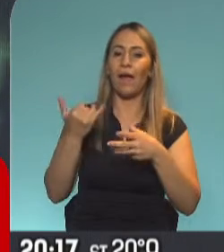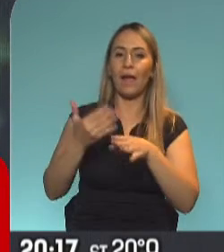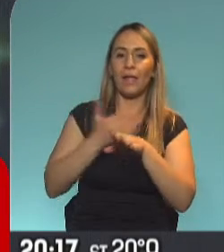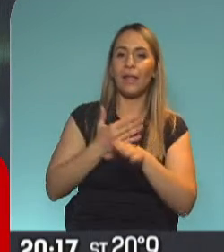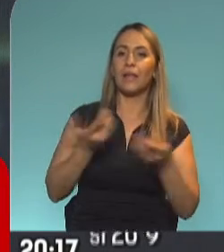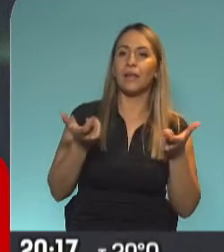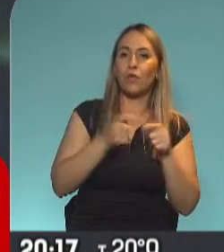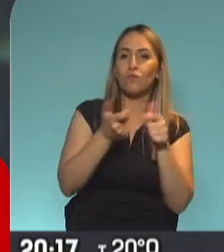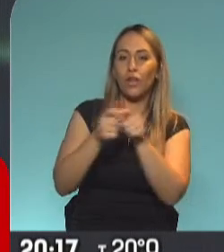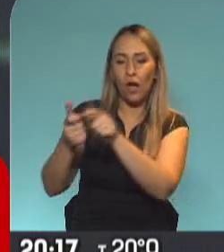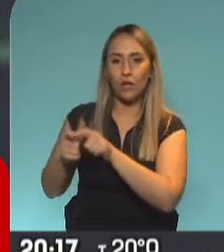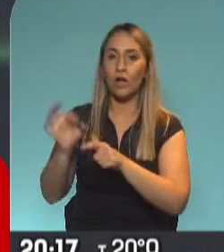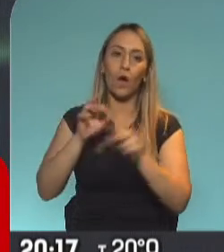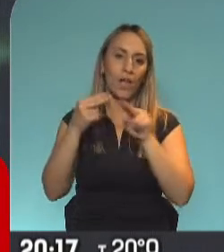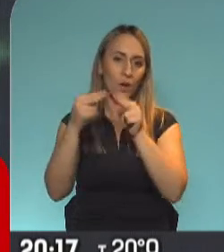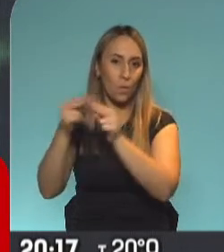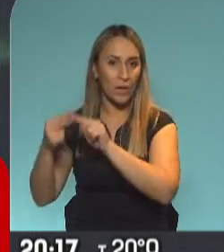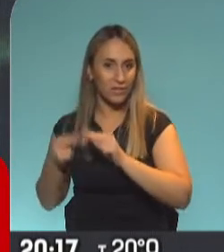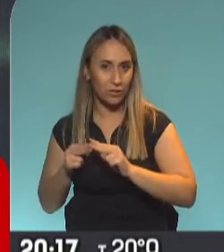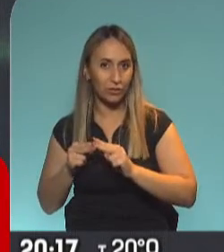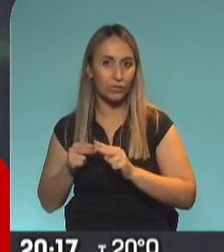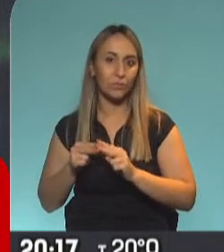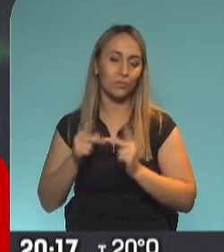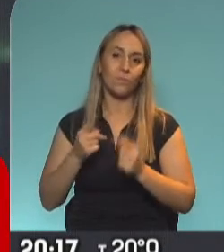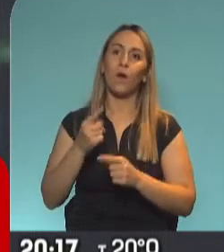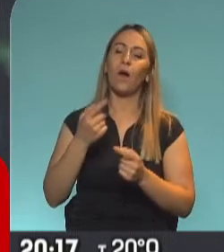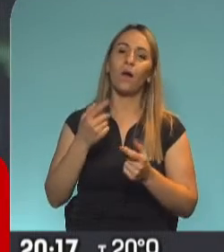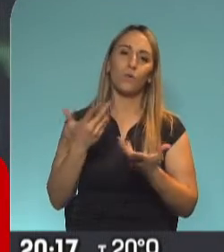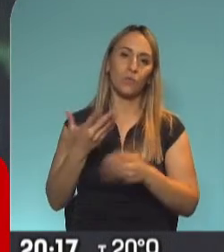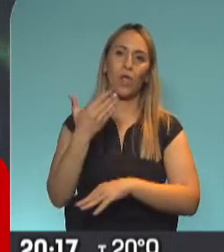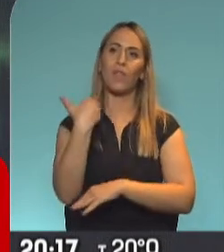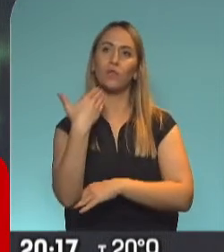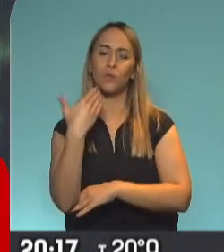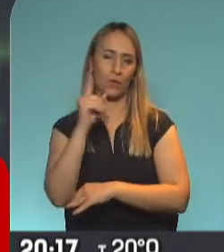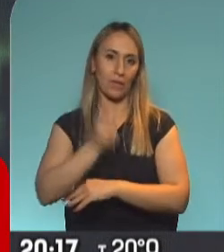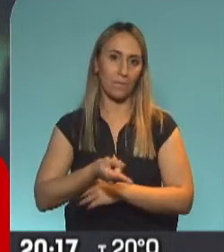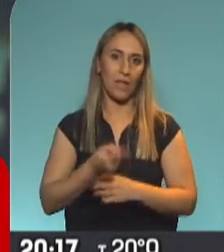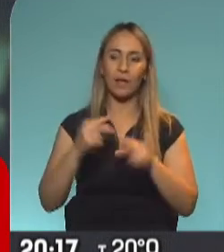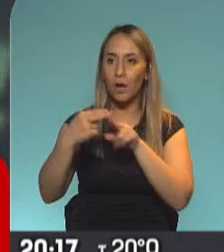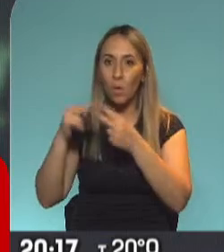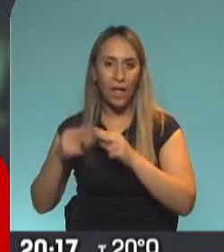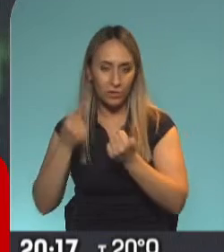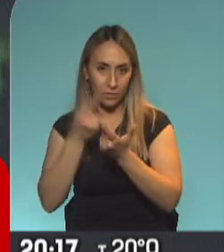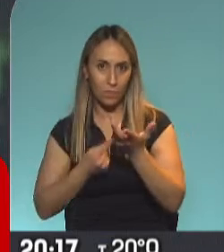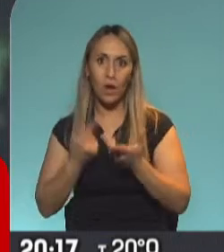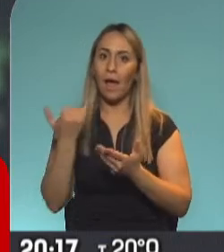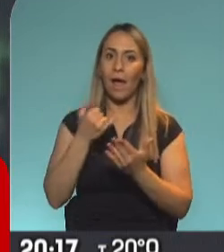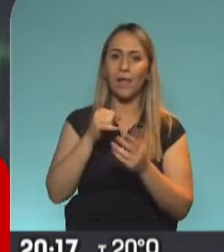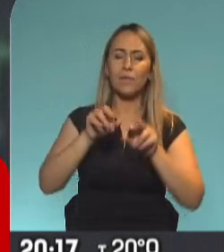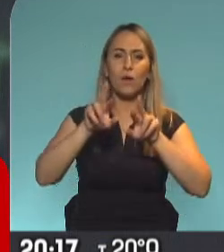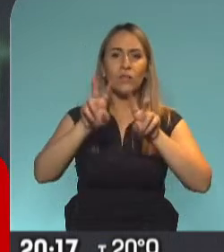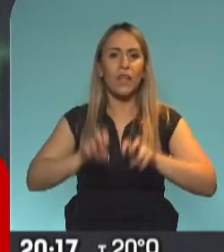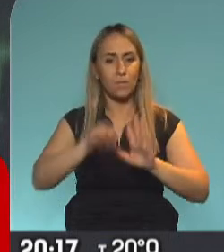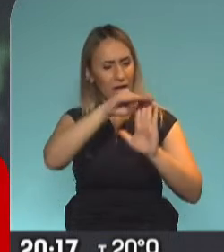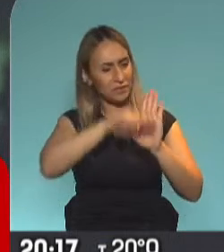o encuentros más allá de lo que significan los discursos, pero con una agenda en común para todo el mundo, como pocas veces,